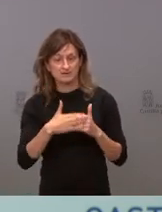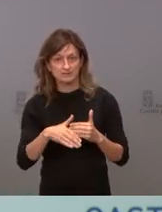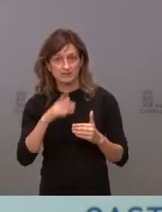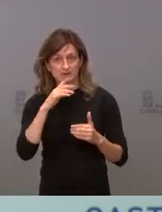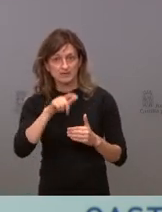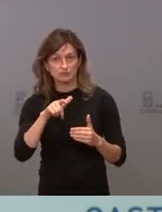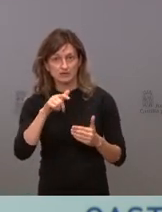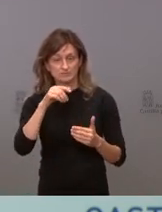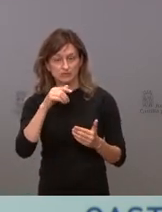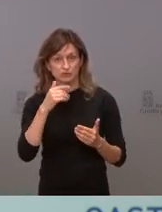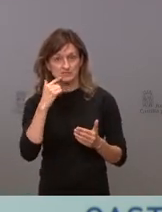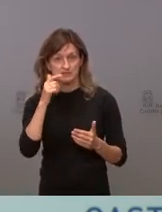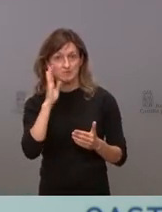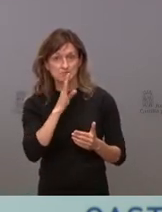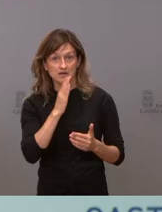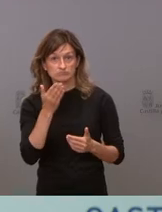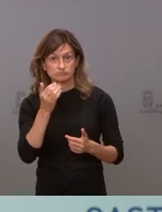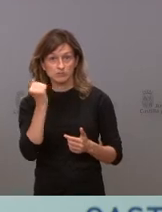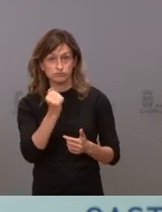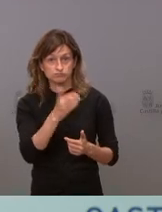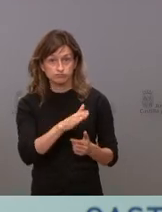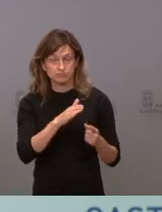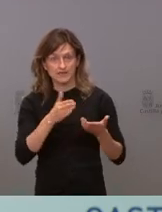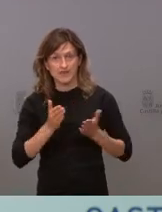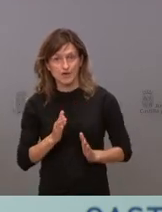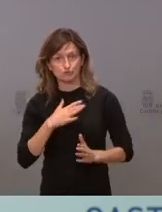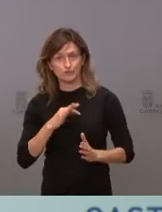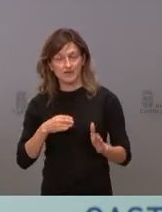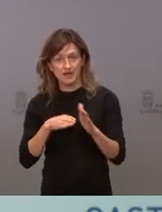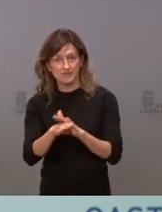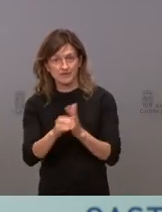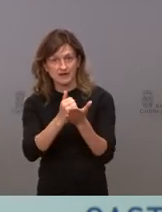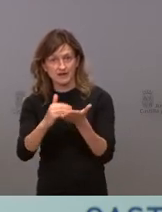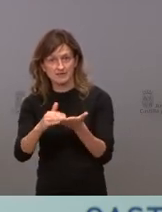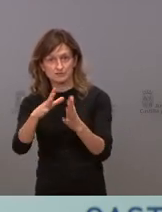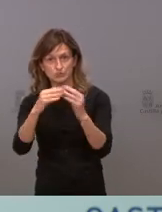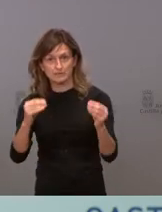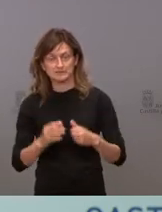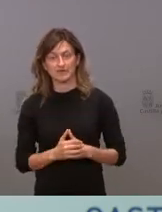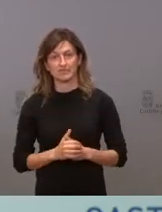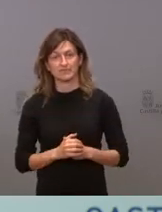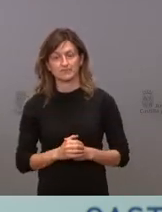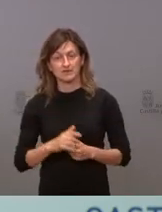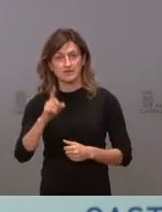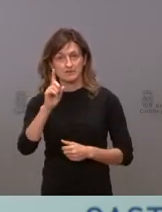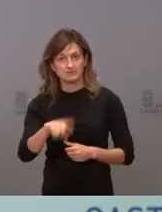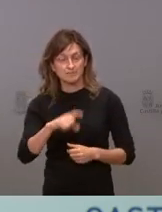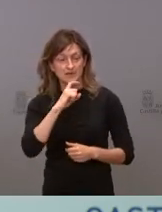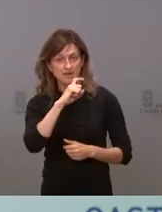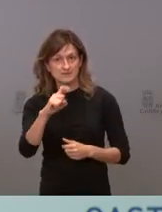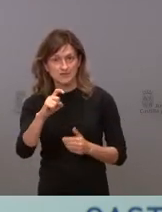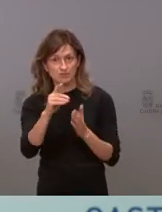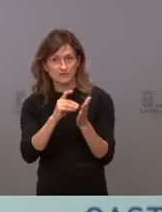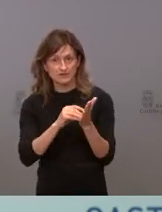huérfanos de víctimas de violencia de género puedan acceder gratuitamente a la universidad. También hemos modificado el decreto de